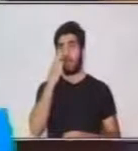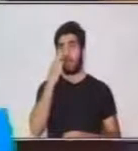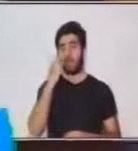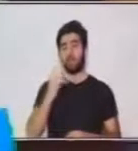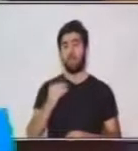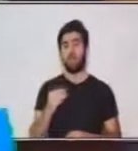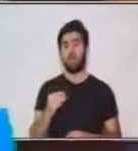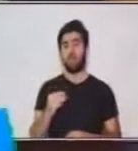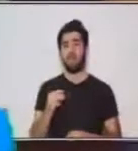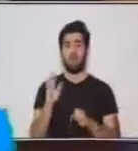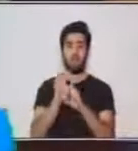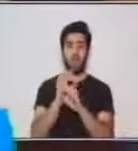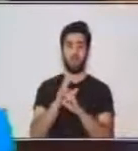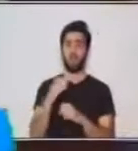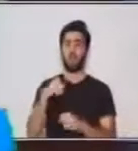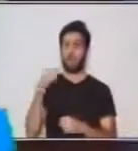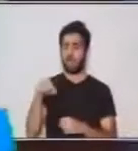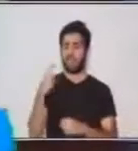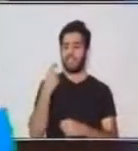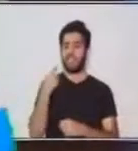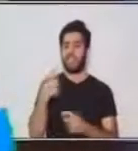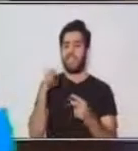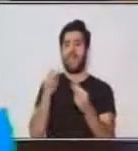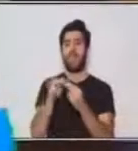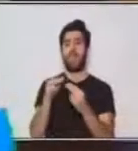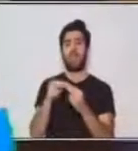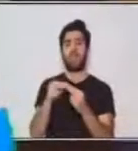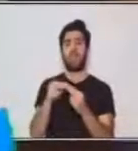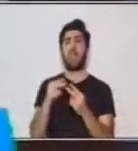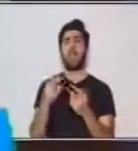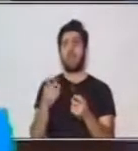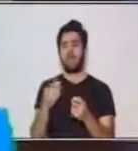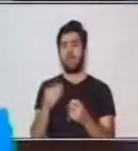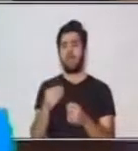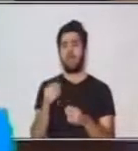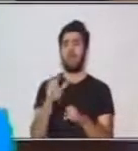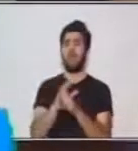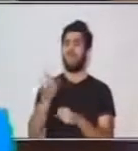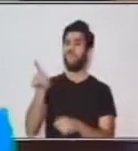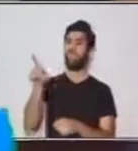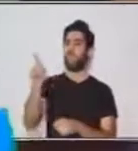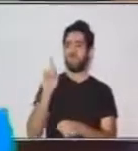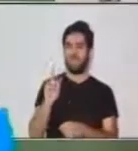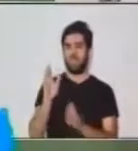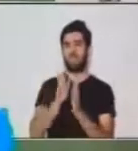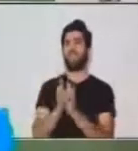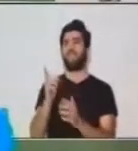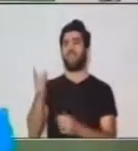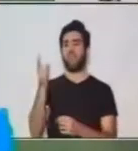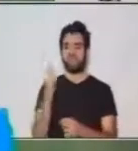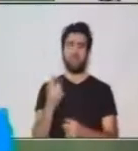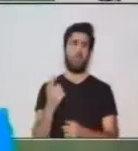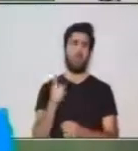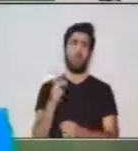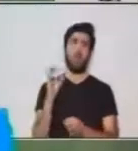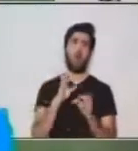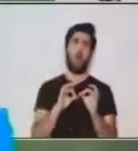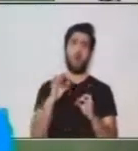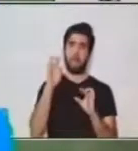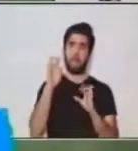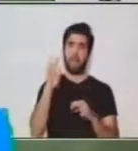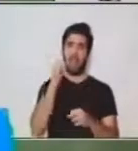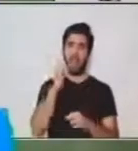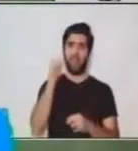conocer y decirle, mira vos, recógeme esto. O hablar con una persona mayor y